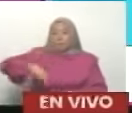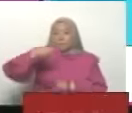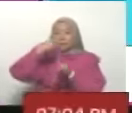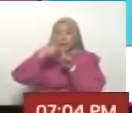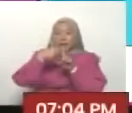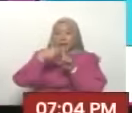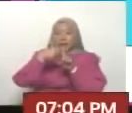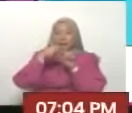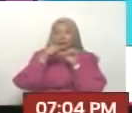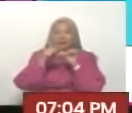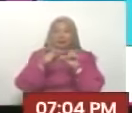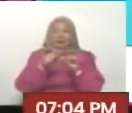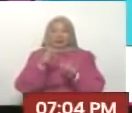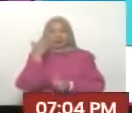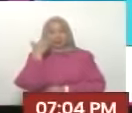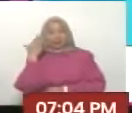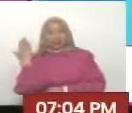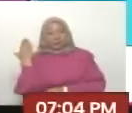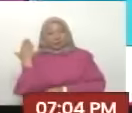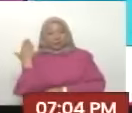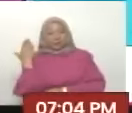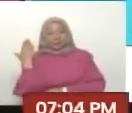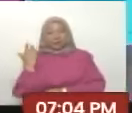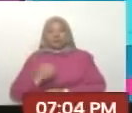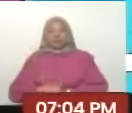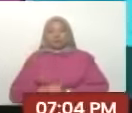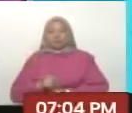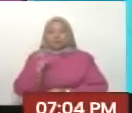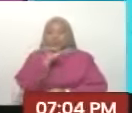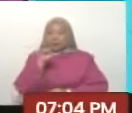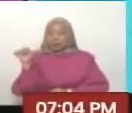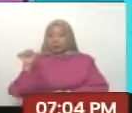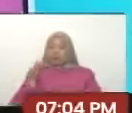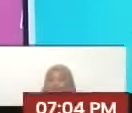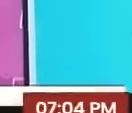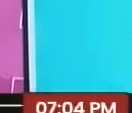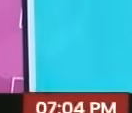seguimos es para adelante vamos a ver semana presidencial adelante